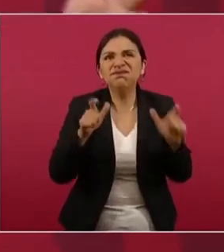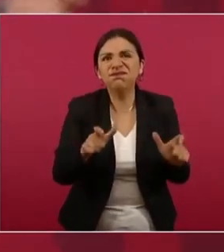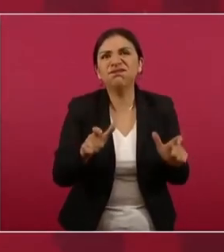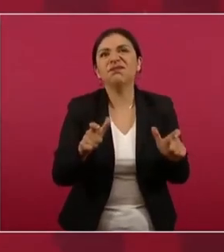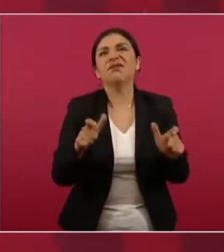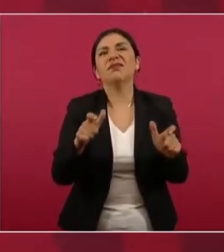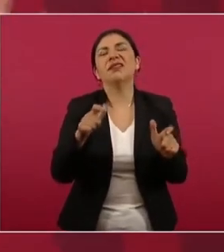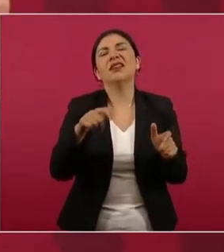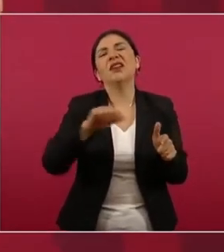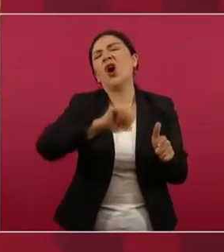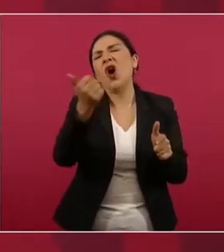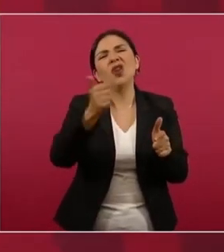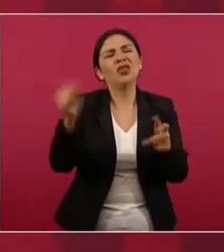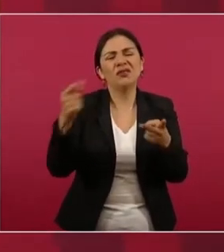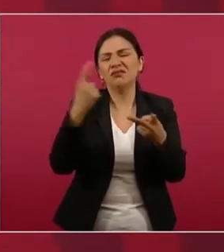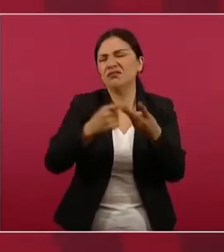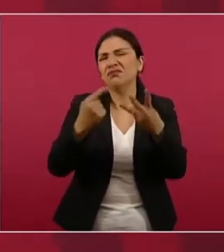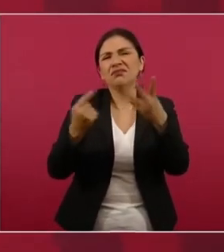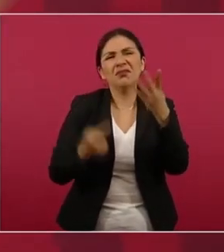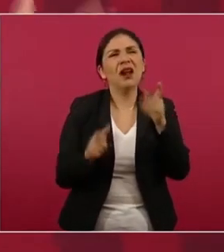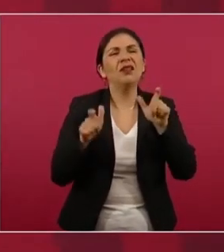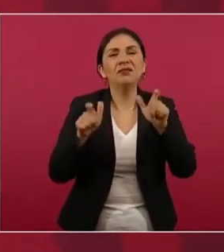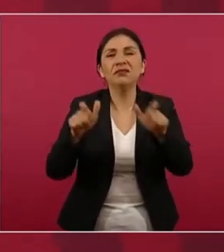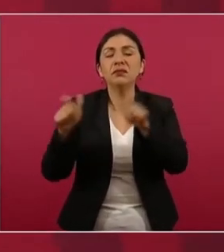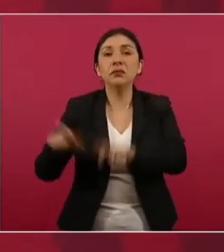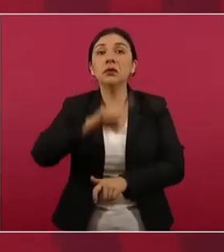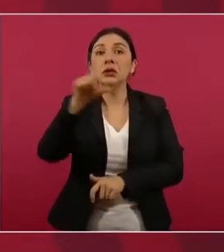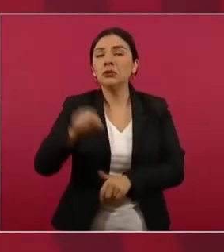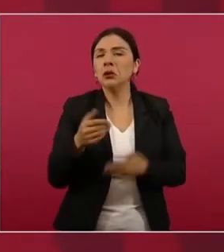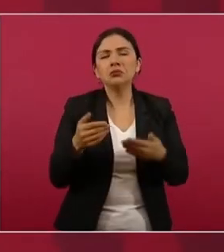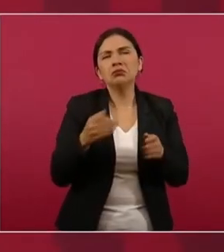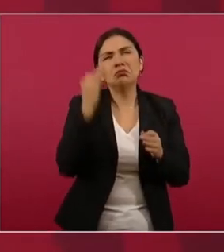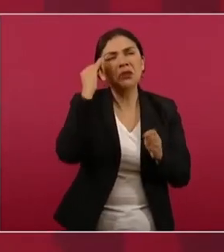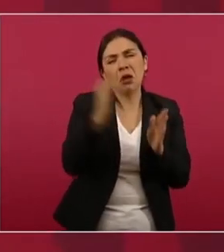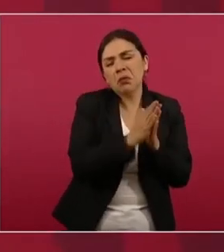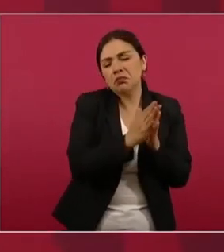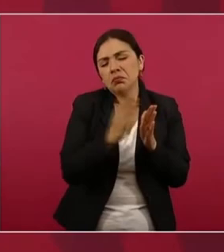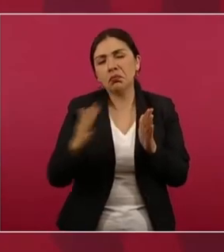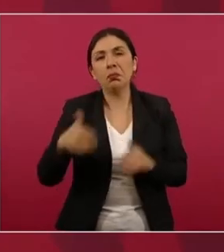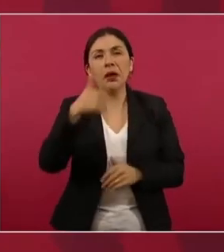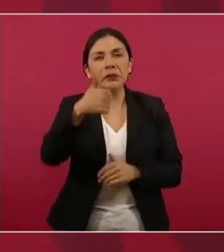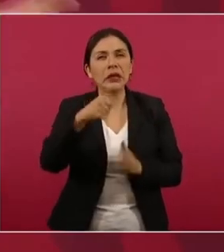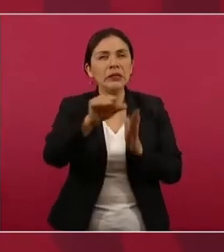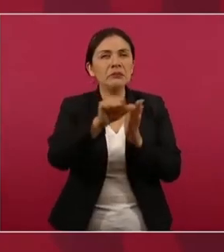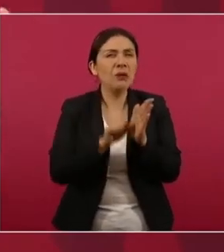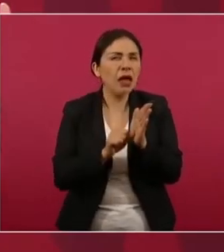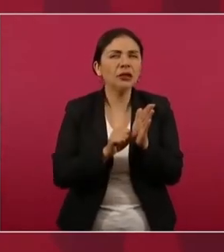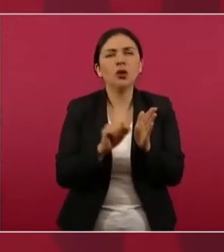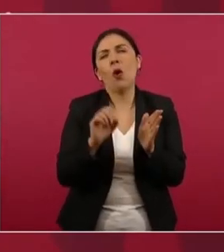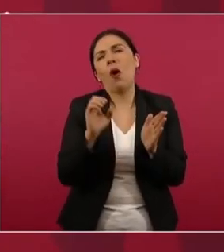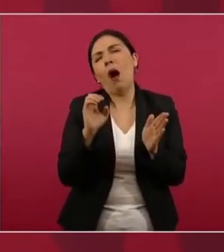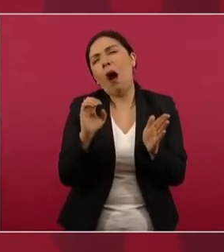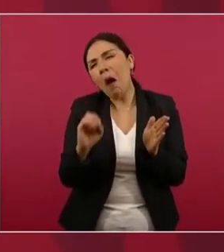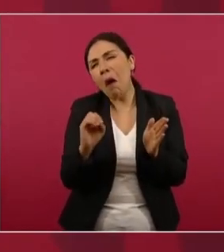y a los seis meses, al año